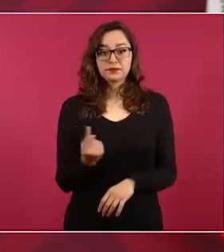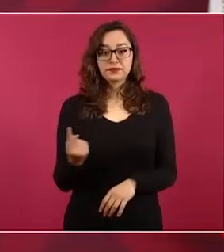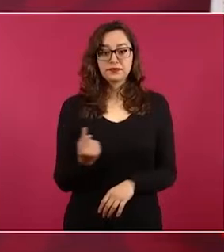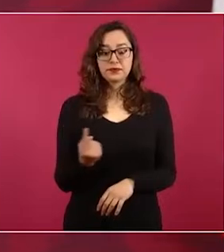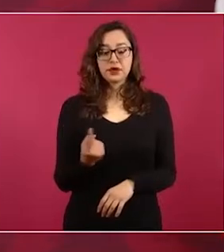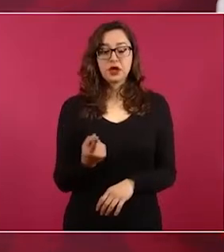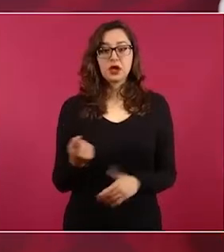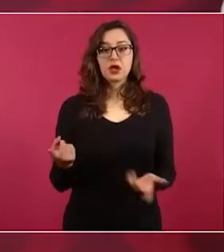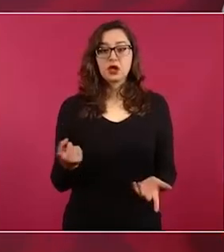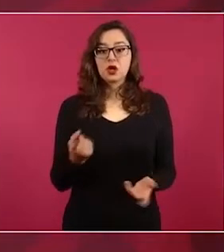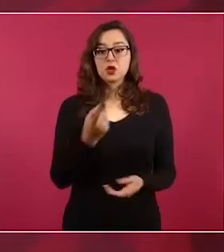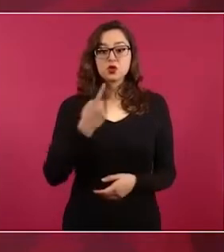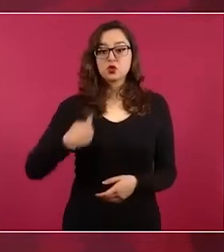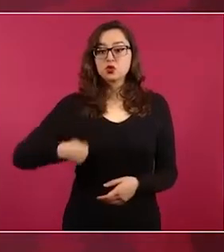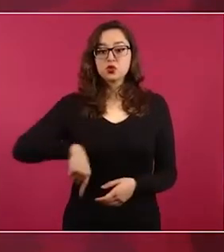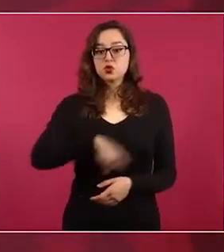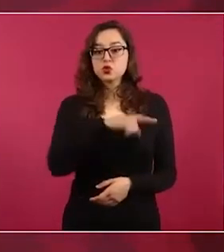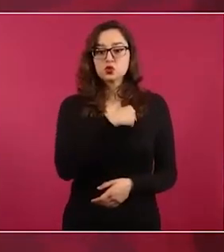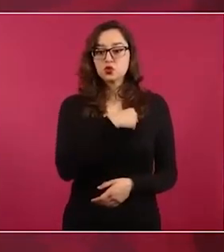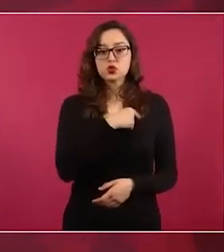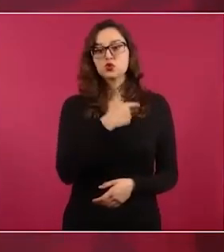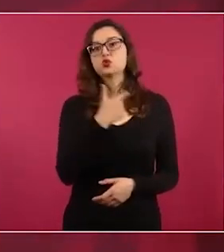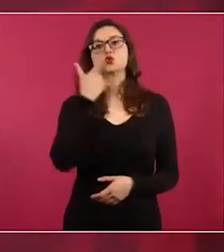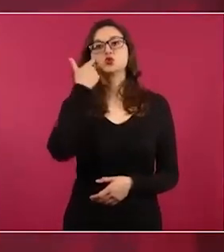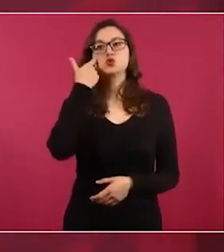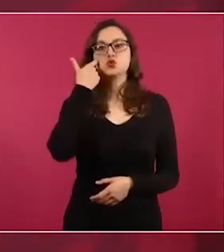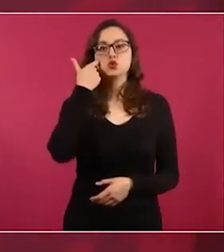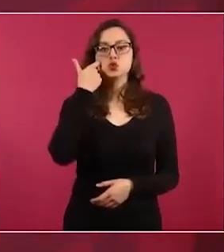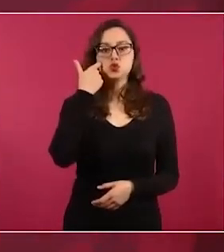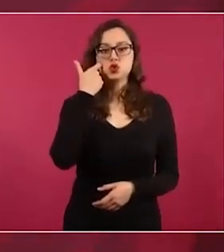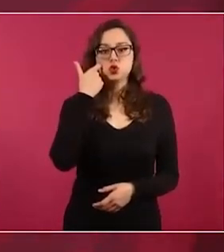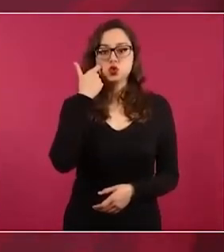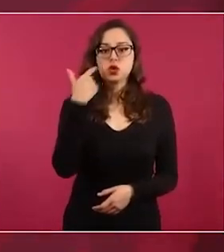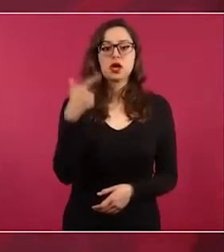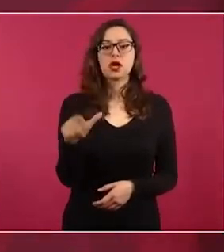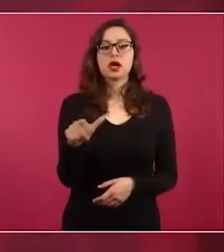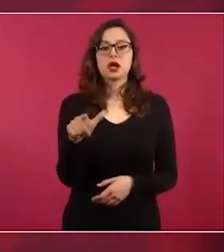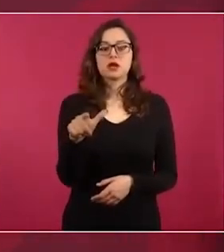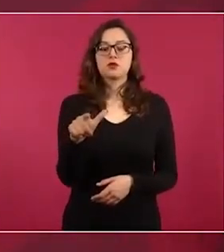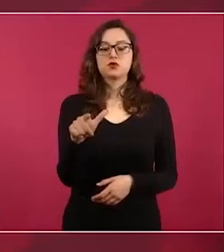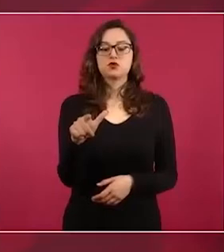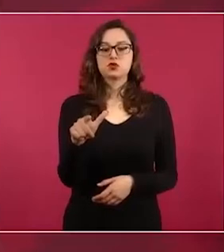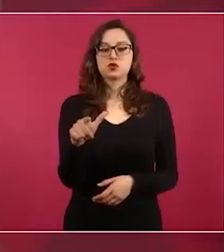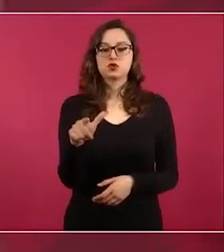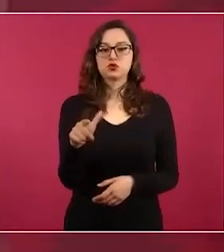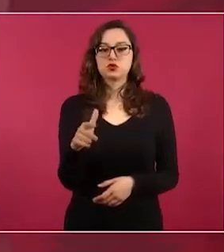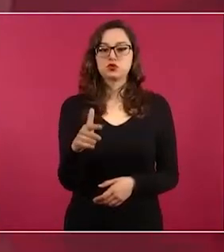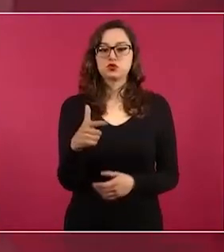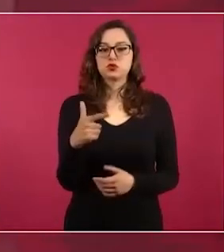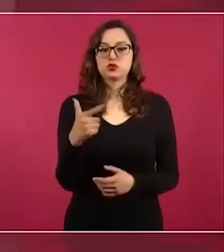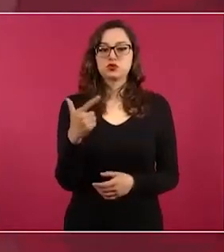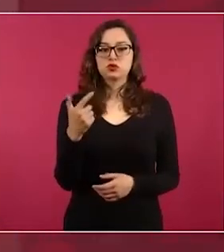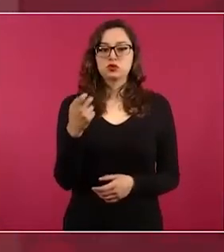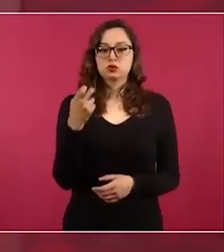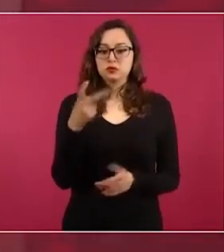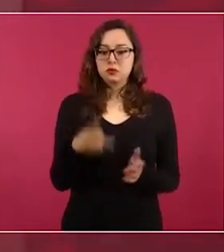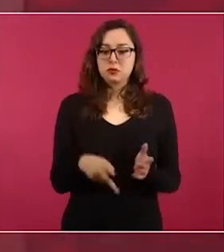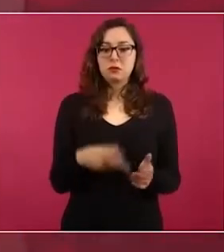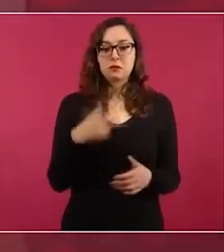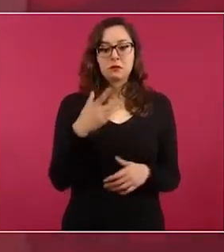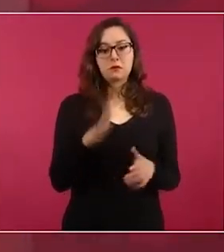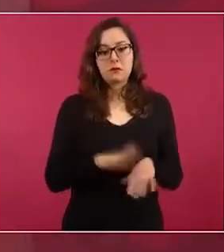que este lamentable caso se